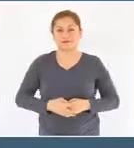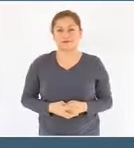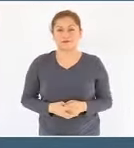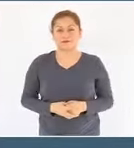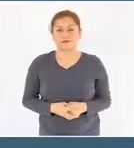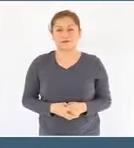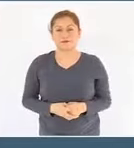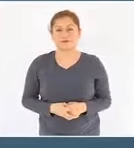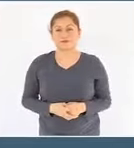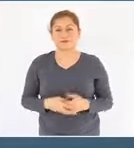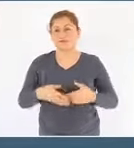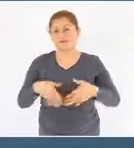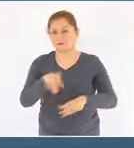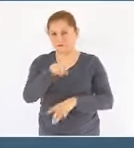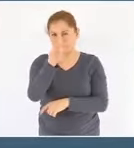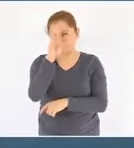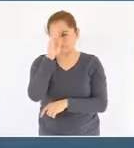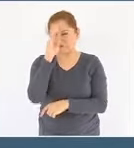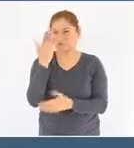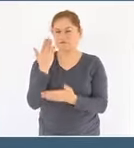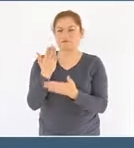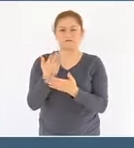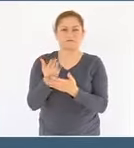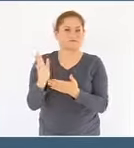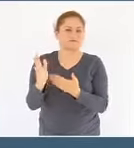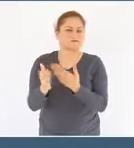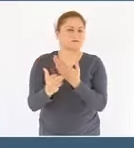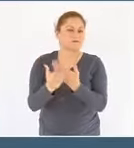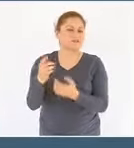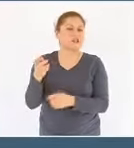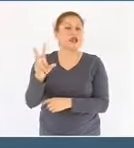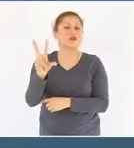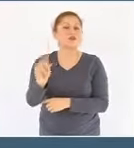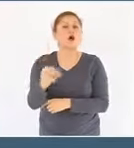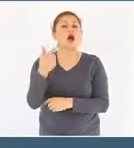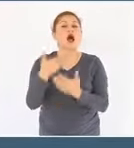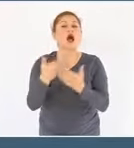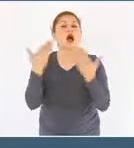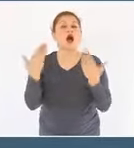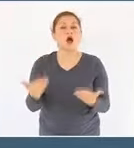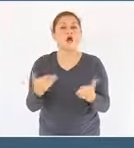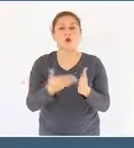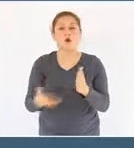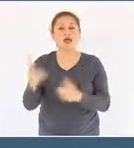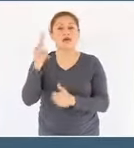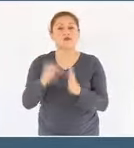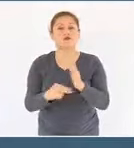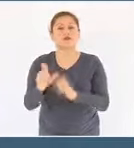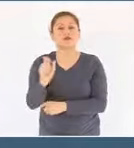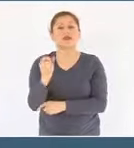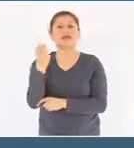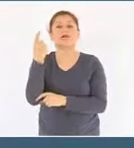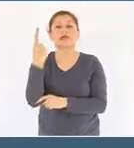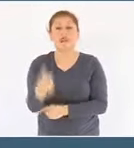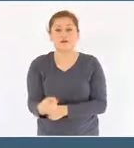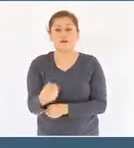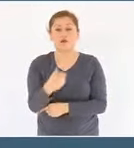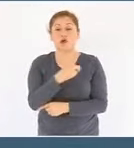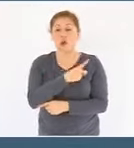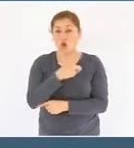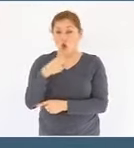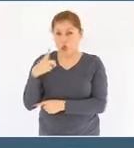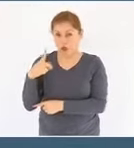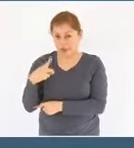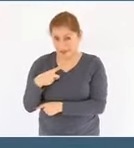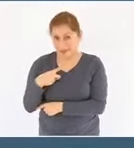y por si fuera poco a partir de este año las amortizaciones de la deuda de Petróleos